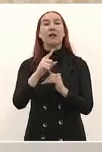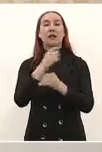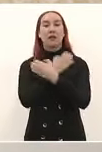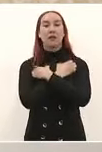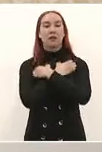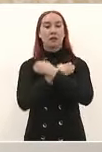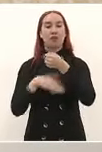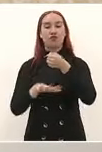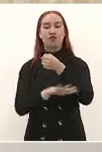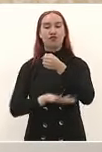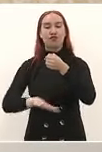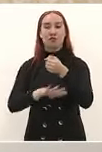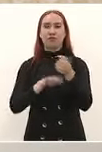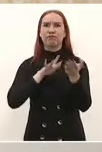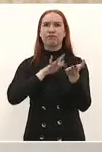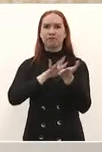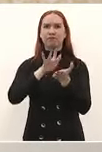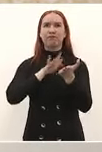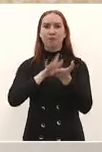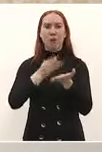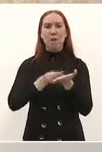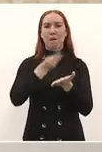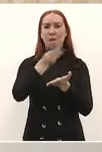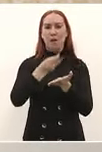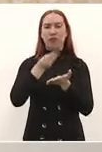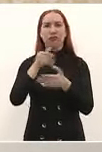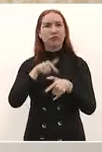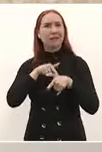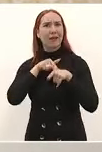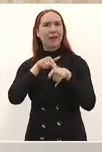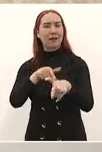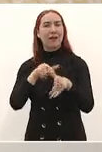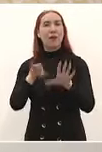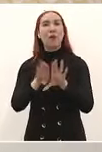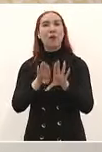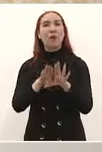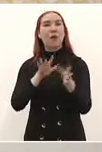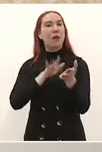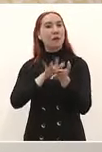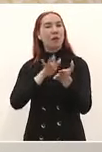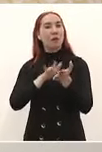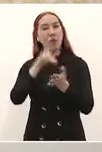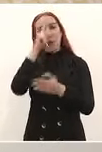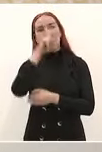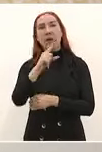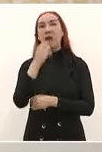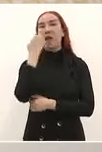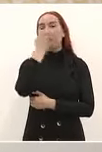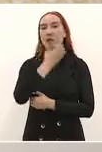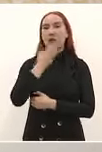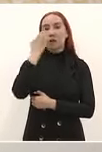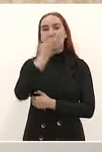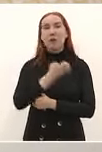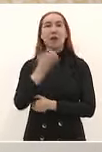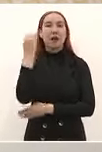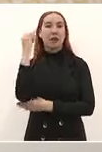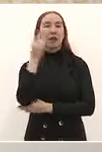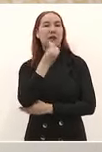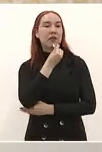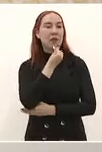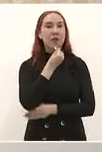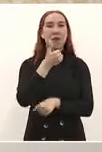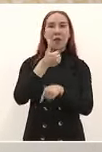cual nos permitirá poder seguir avanzando en la atención de las escuelas del nivel preescolar primaria y